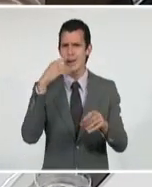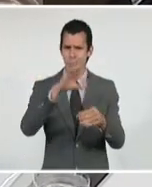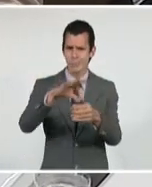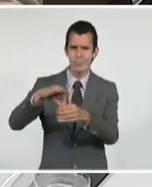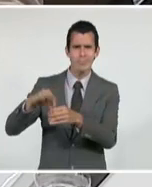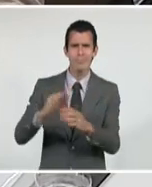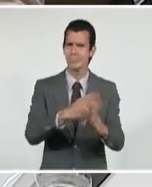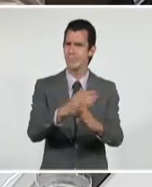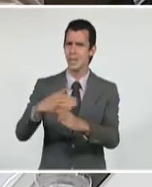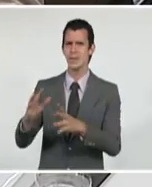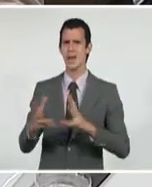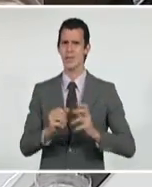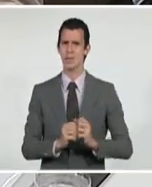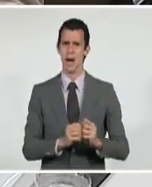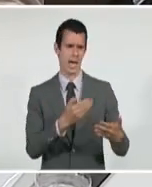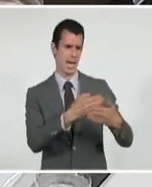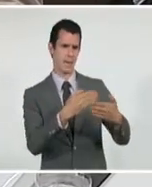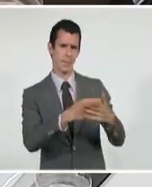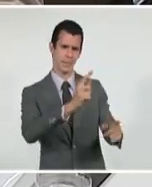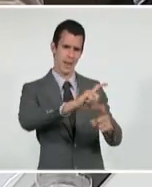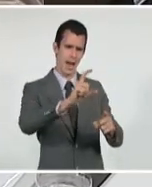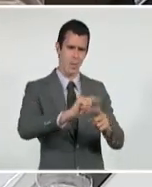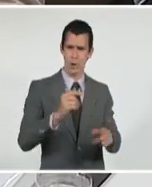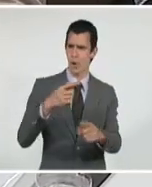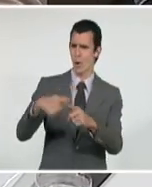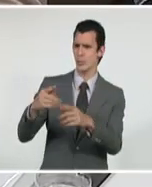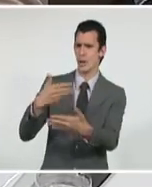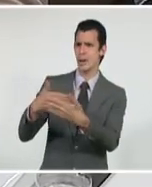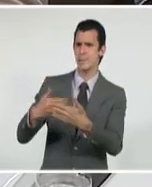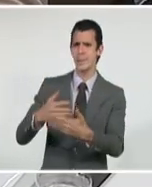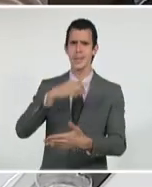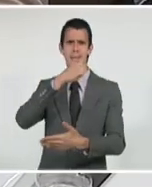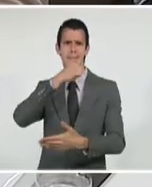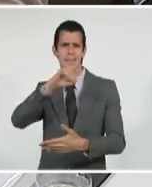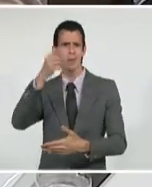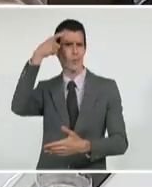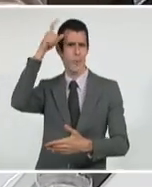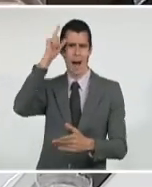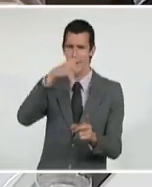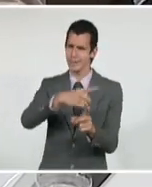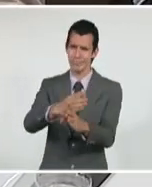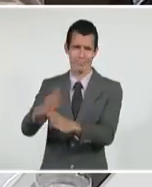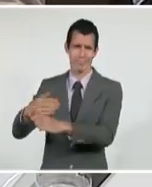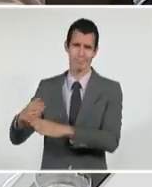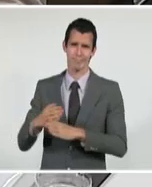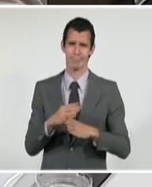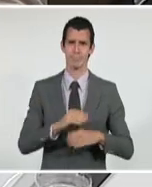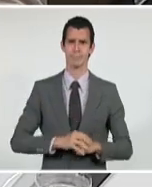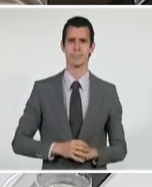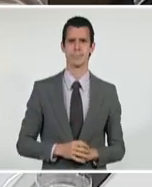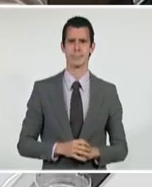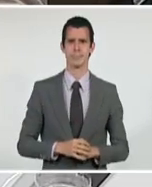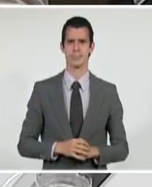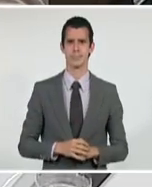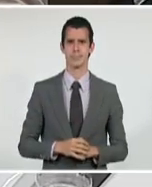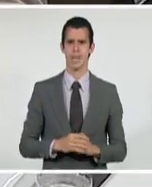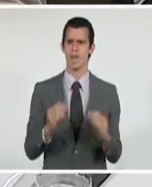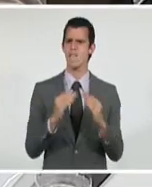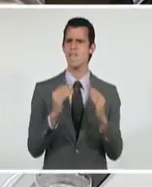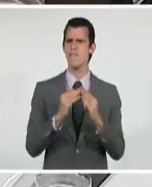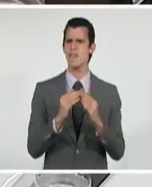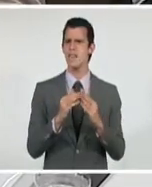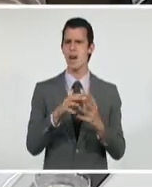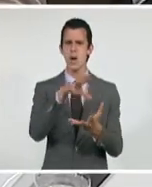4 empresas de la agricultura subordinadas a este canal, con más de 30 comunidades, con un